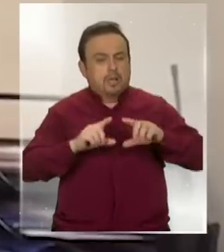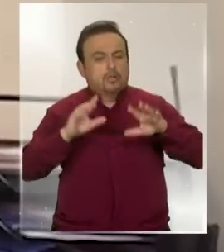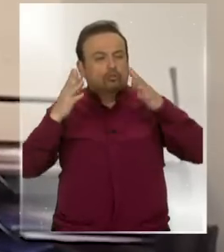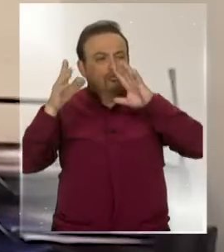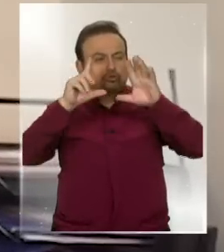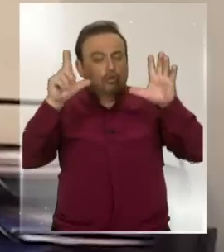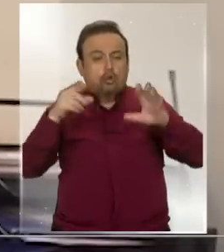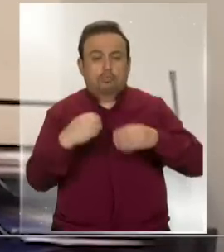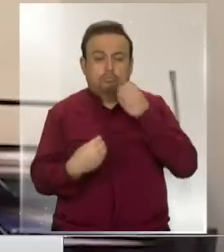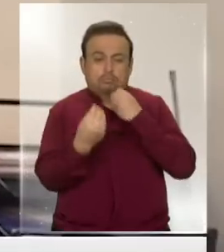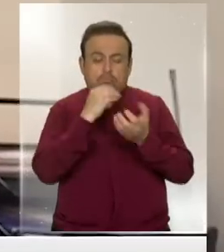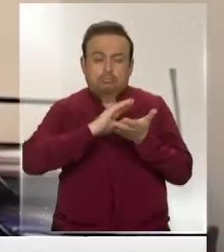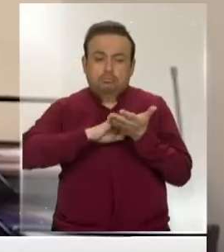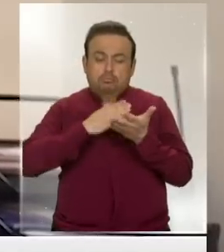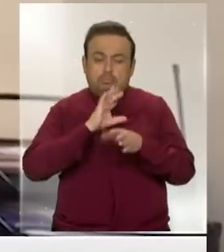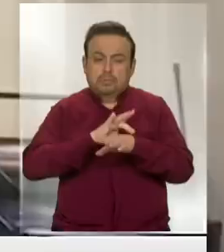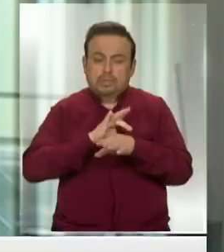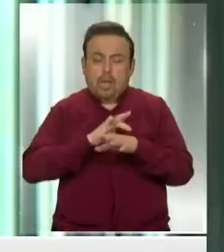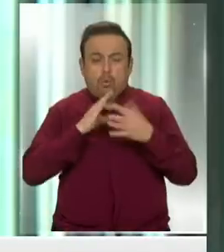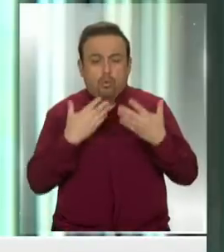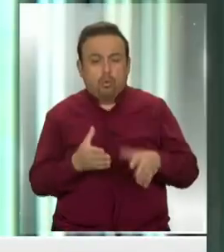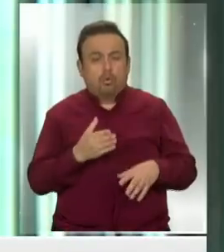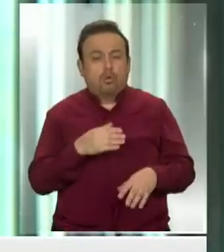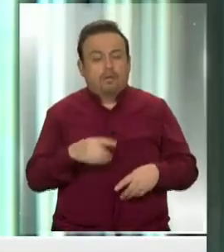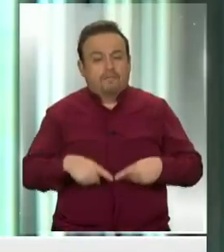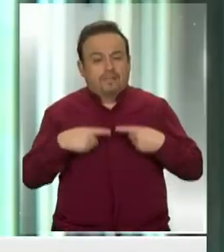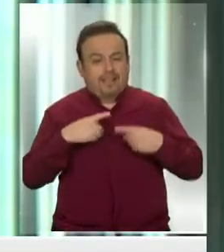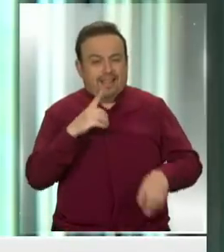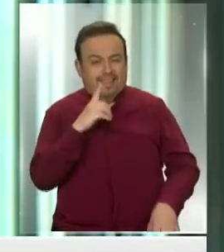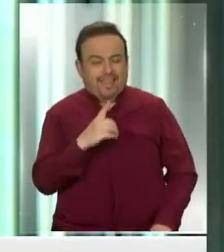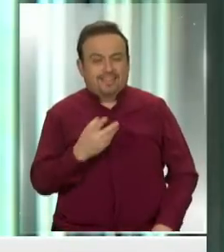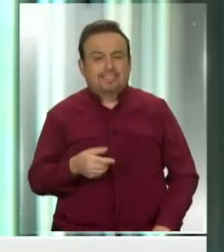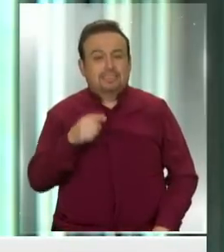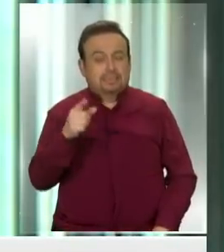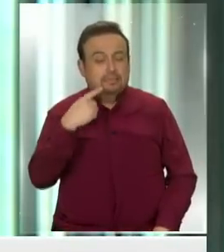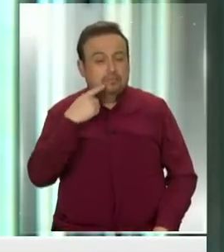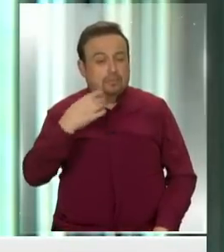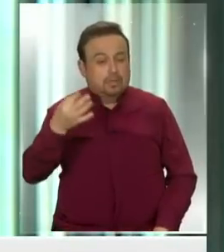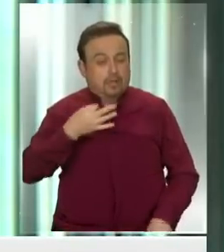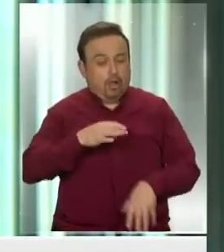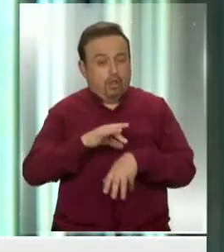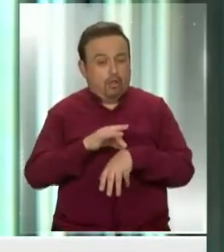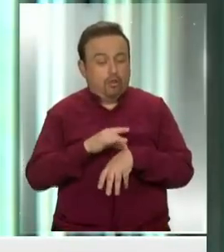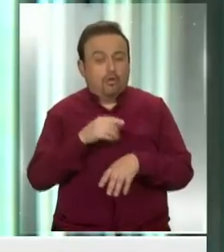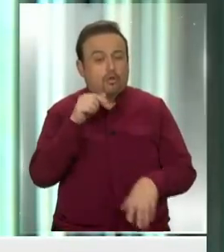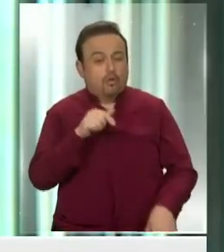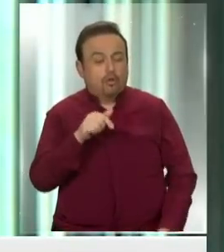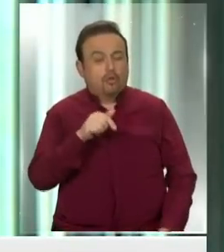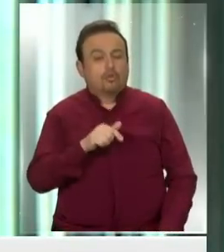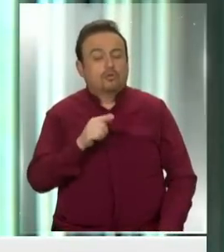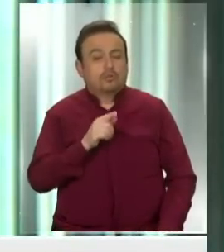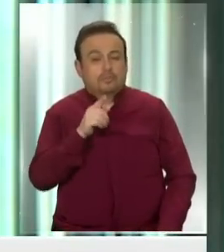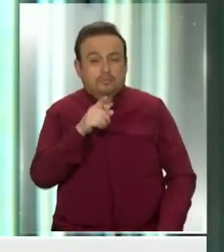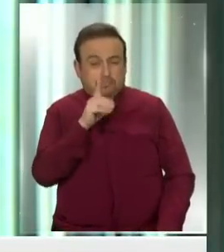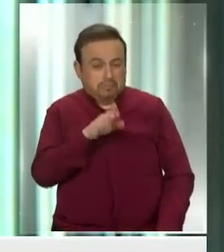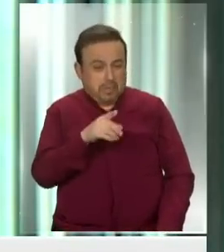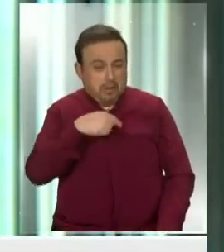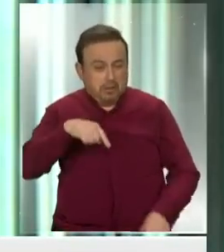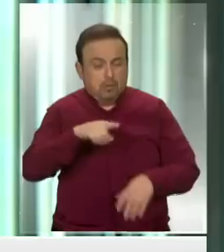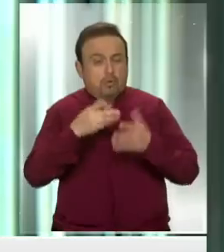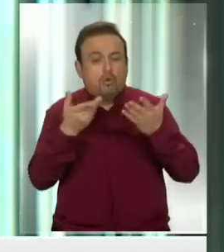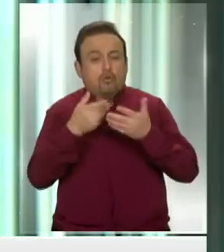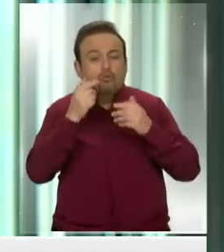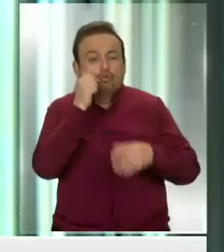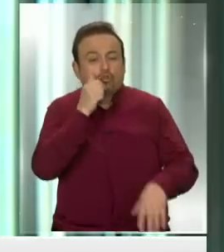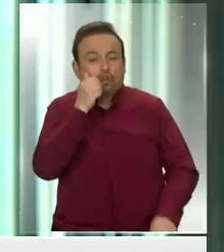una alimentación saludable, rica en vitamina D. Es muy importante lo que dijo la doctora Pérez, porque estas son medidas que usted mismo puede tomar